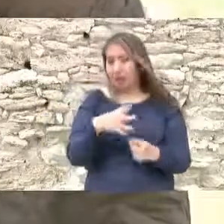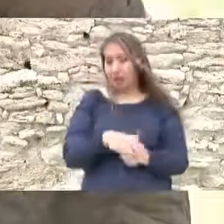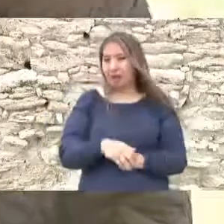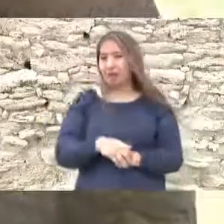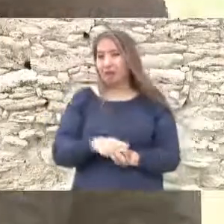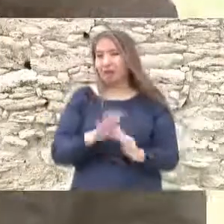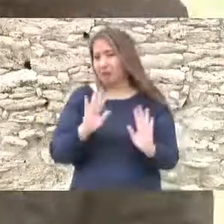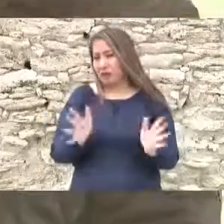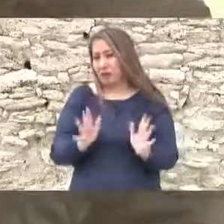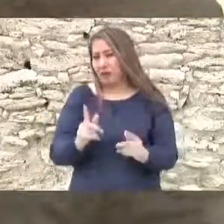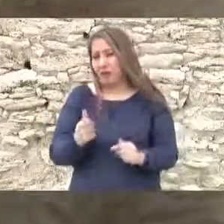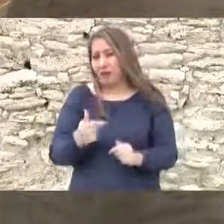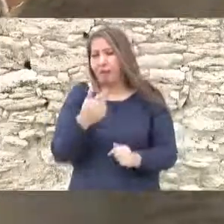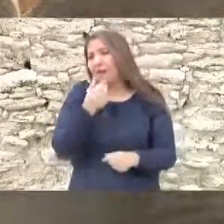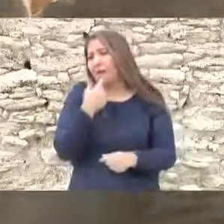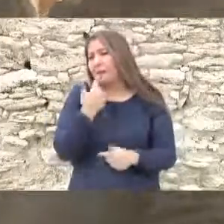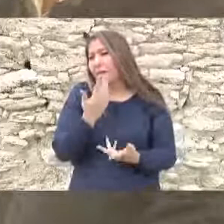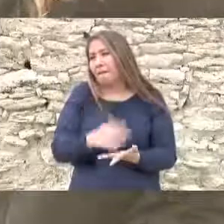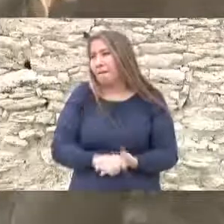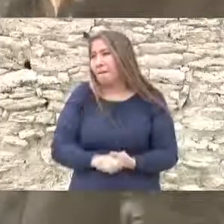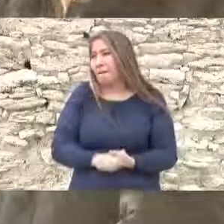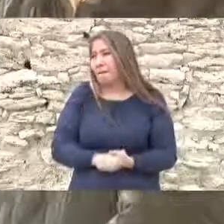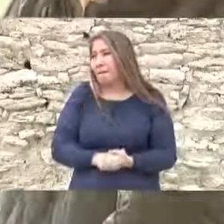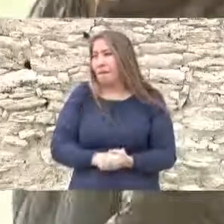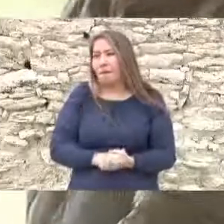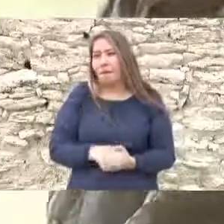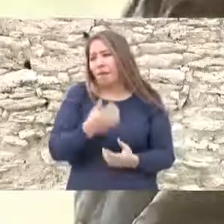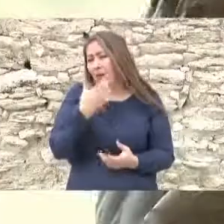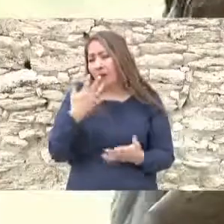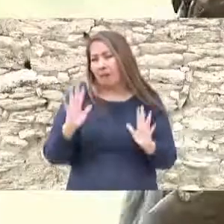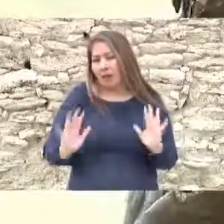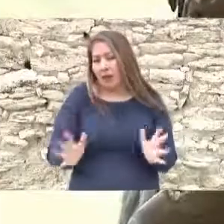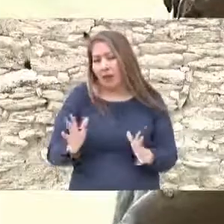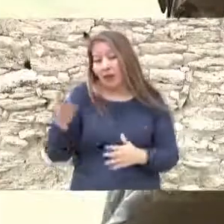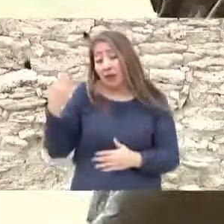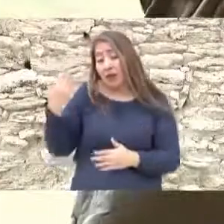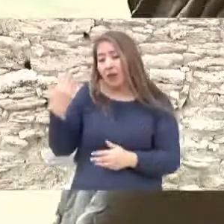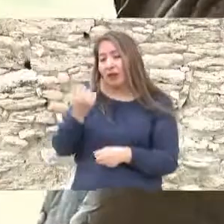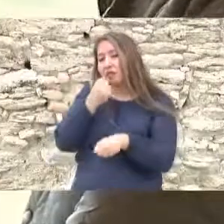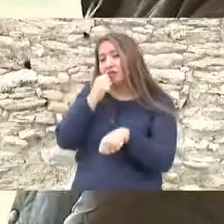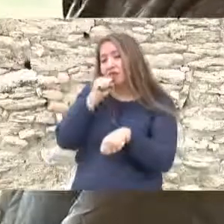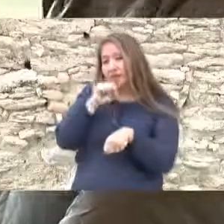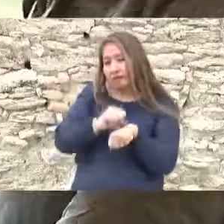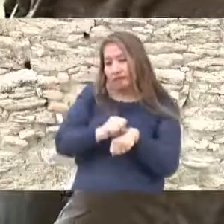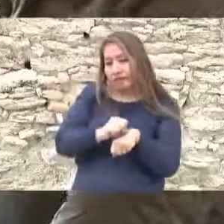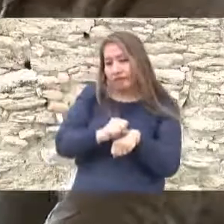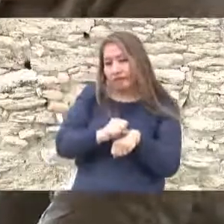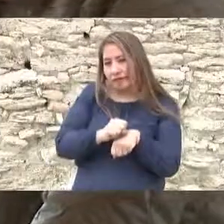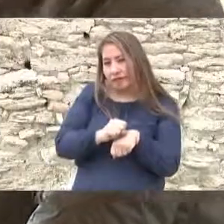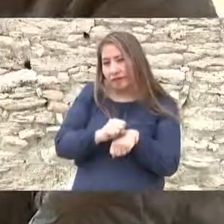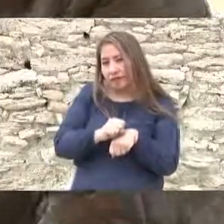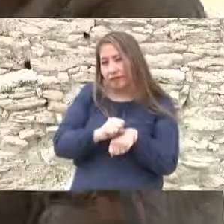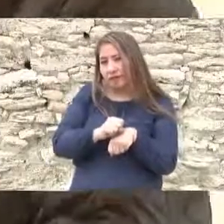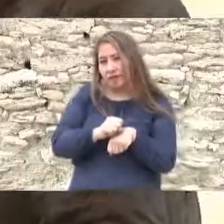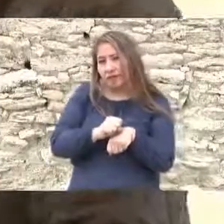sido secretario de